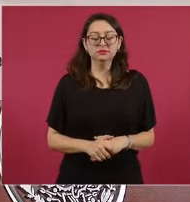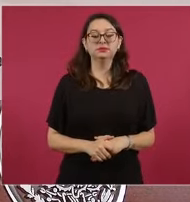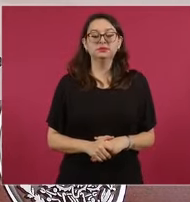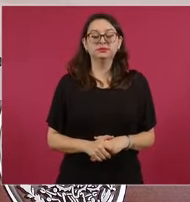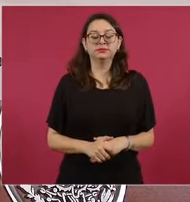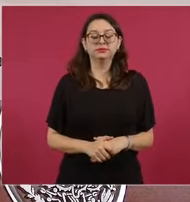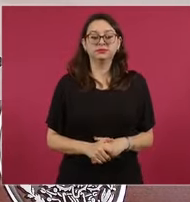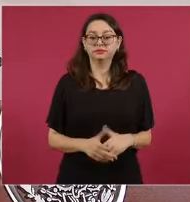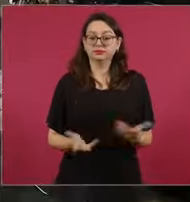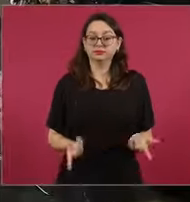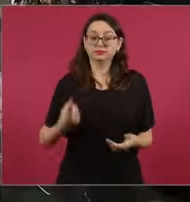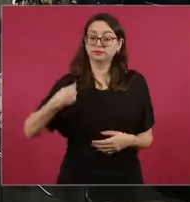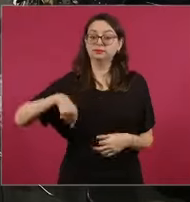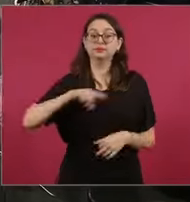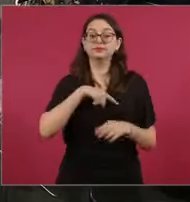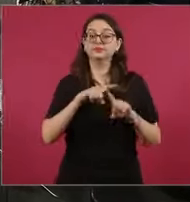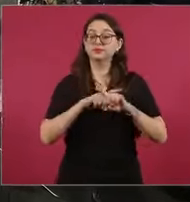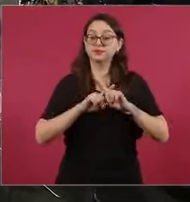No hacemos eso.